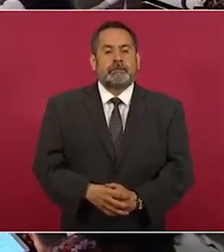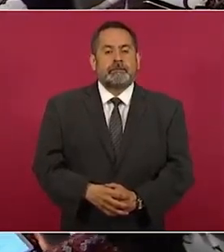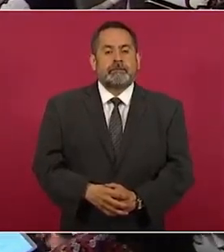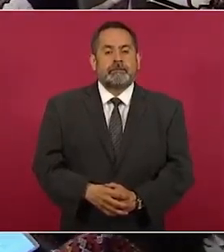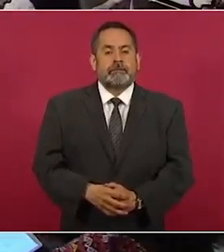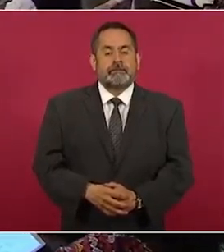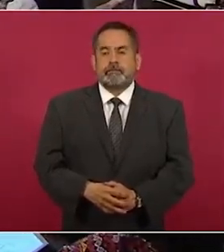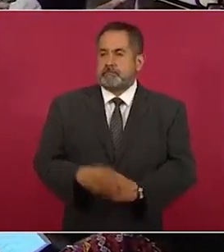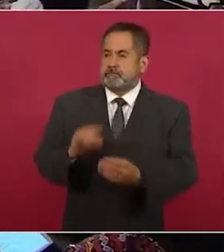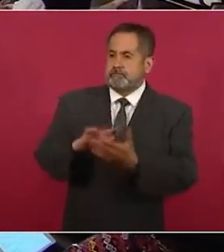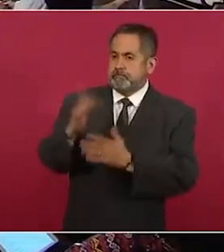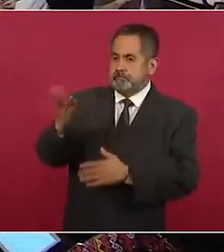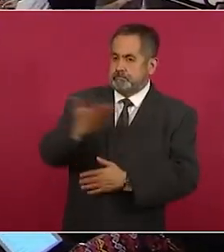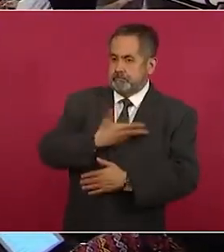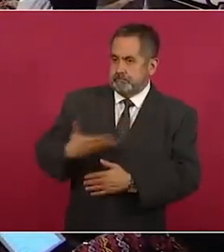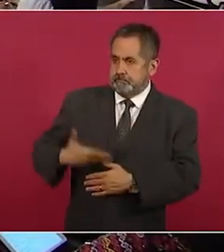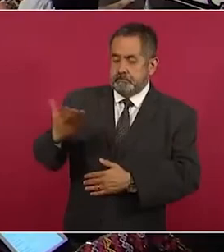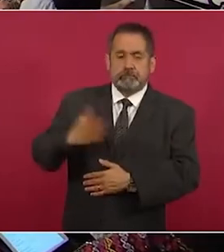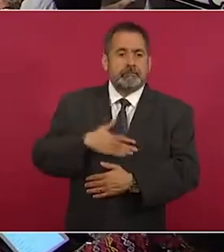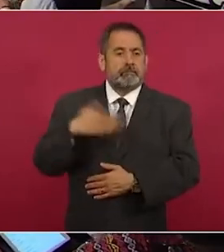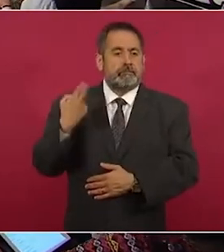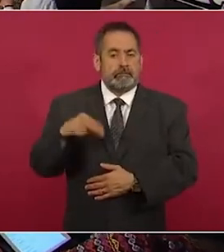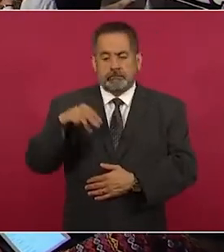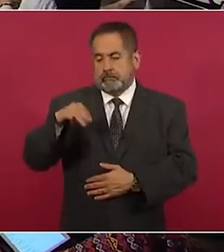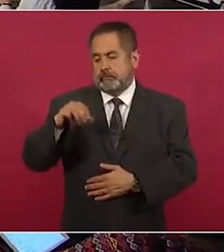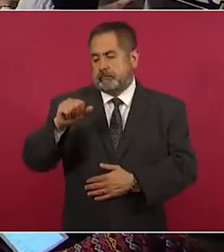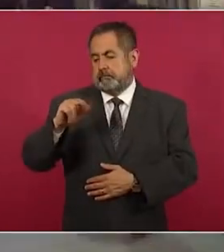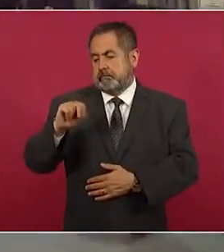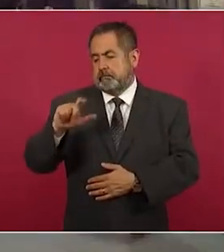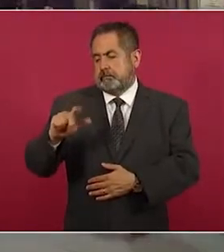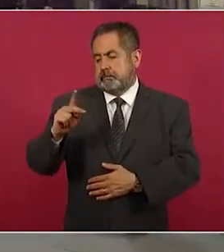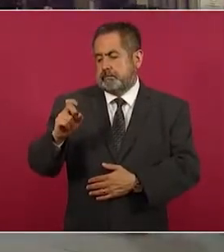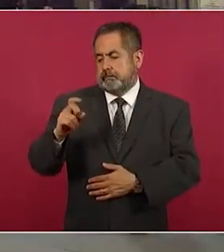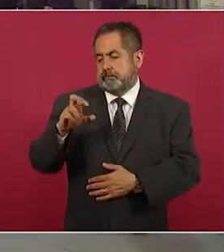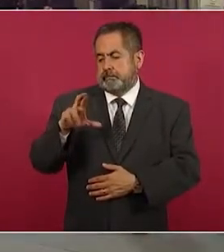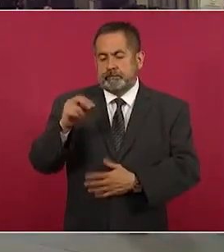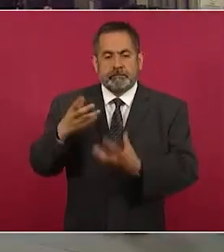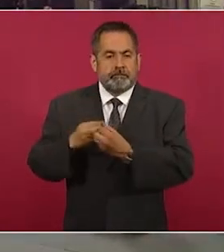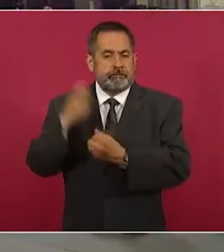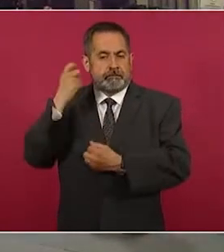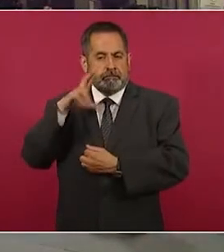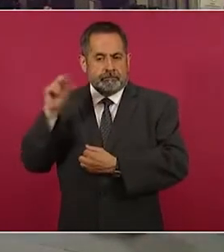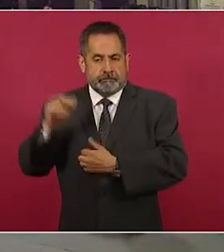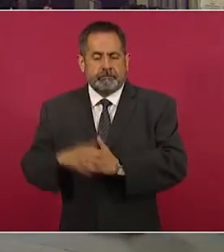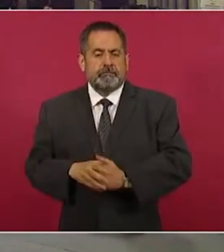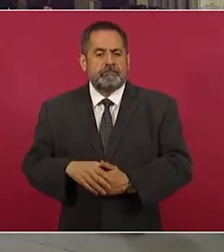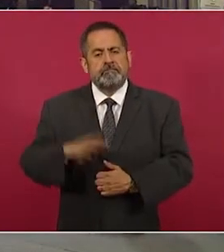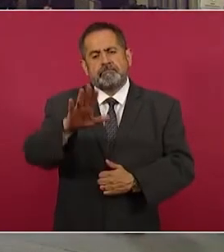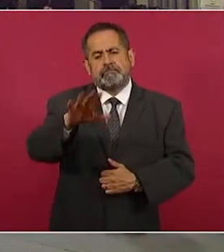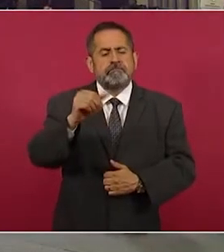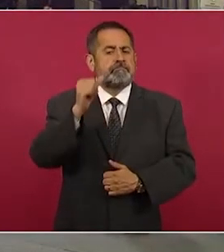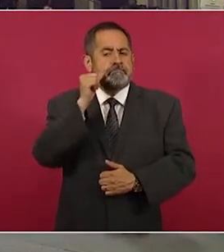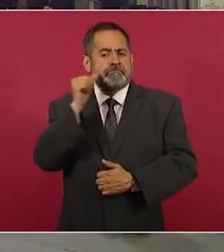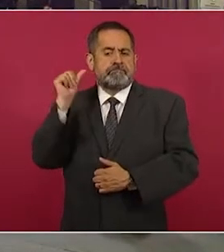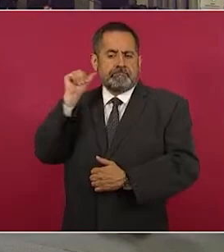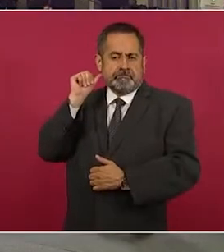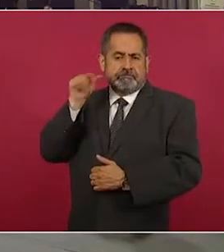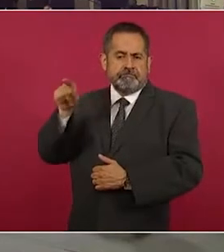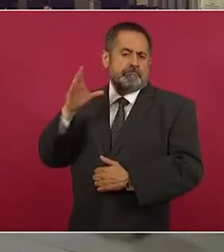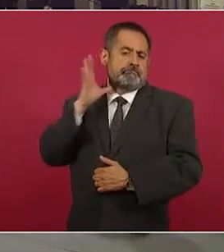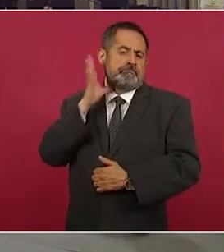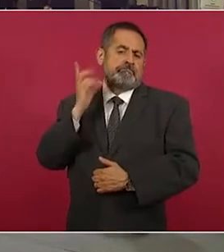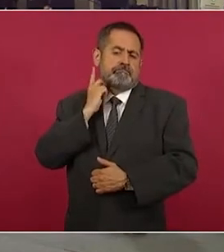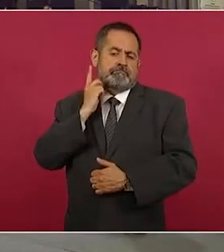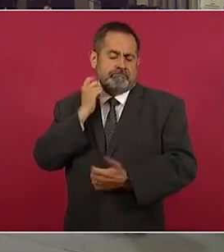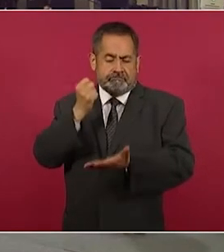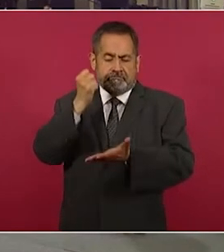Muchas gracias, señor presidente. Manuel Pedrero para el Quintana Roo MX. Señor presidente, el día de ayer en la Cámara de Diputados se